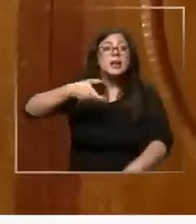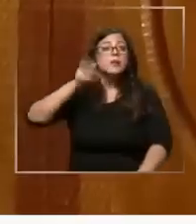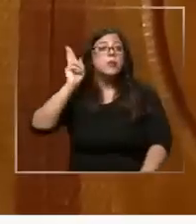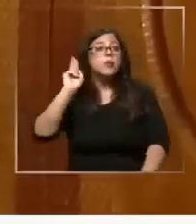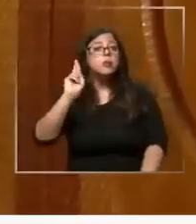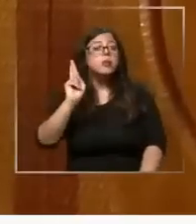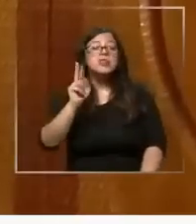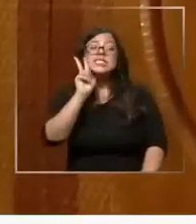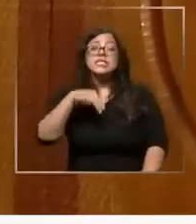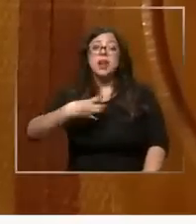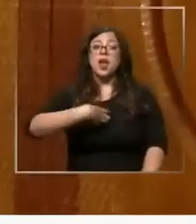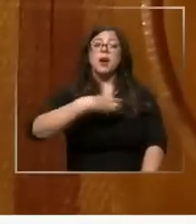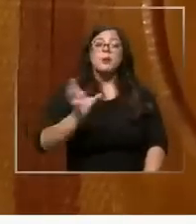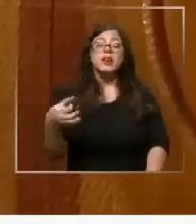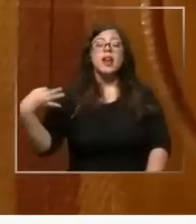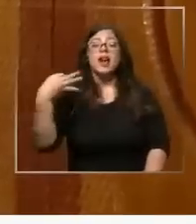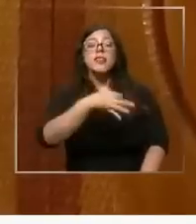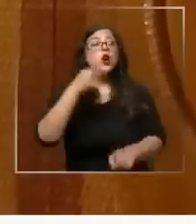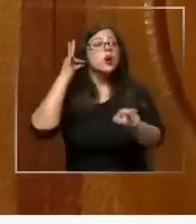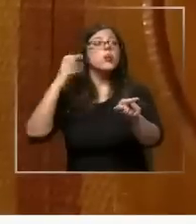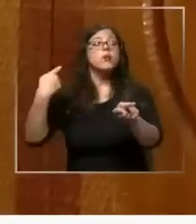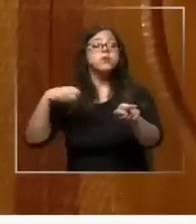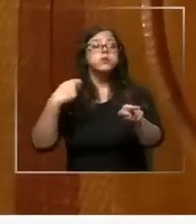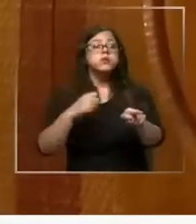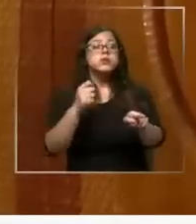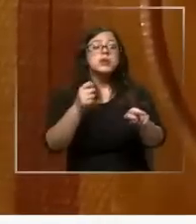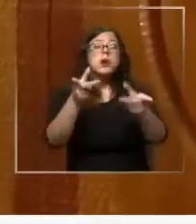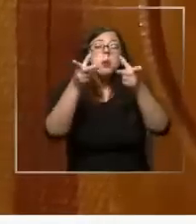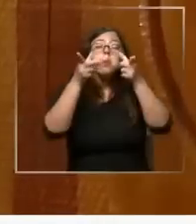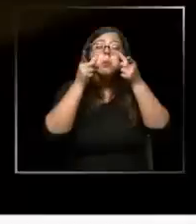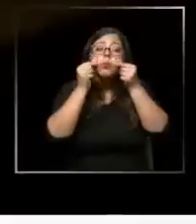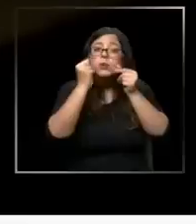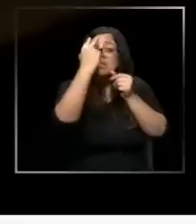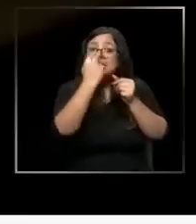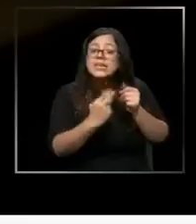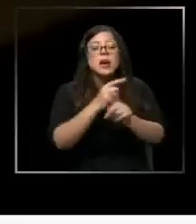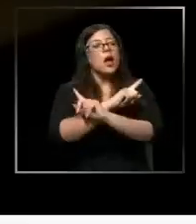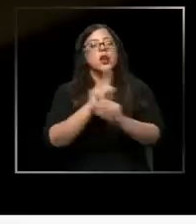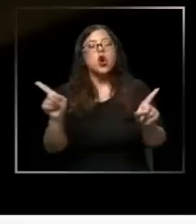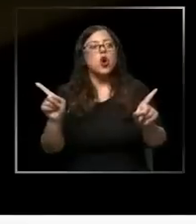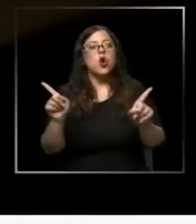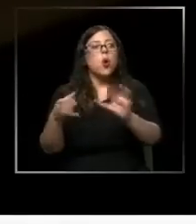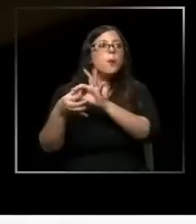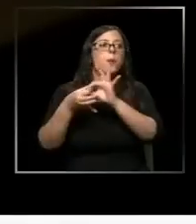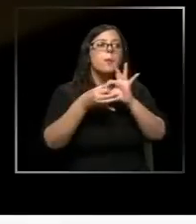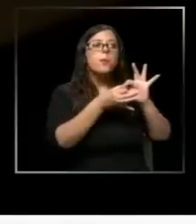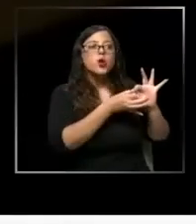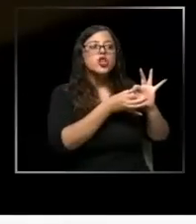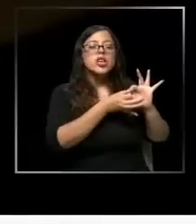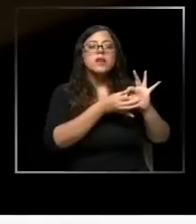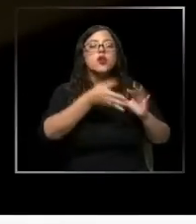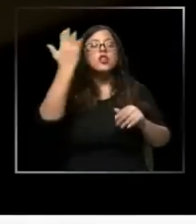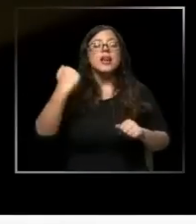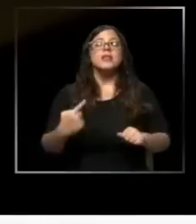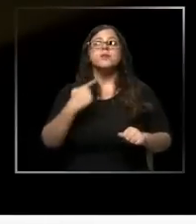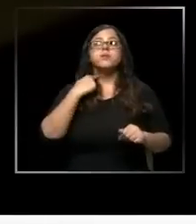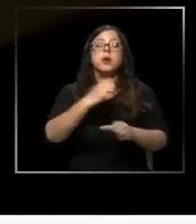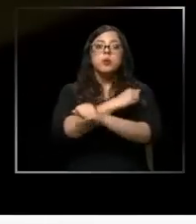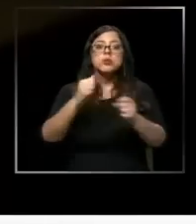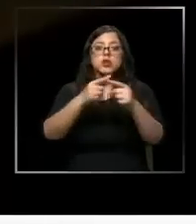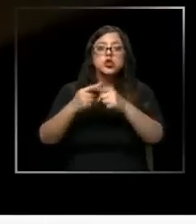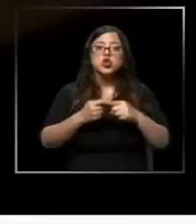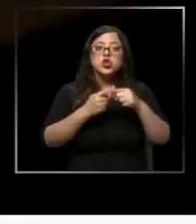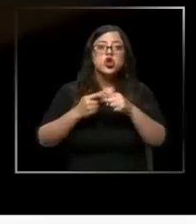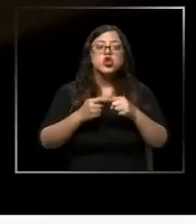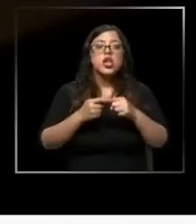nula empatía, aseguró que la senadora no perdió completamente su vista como consecuencia del incidente del que fue víctima durante el estallido